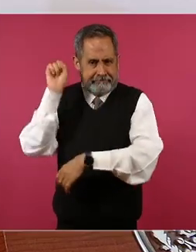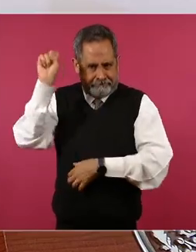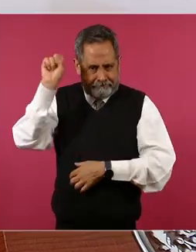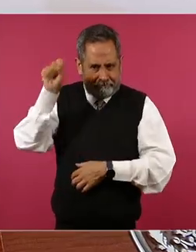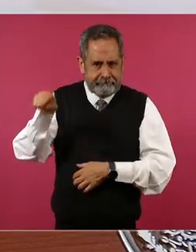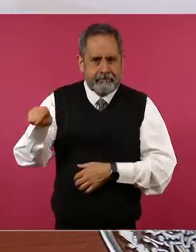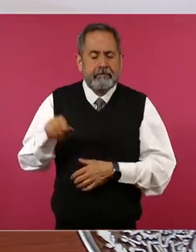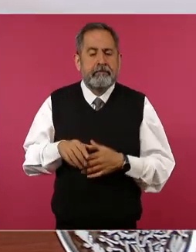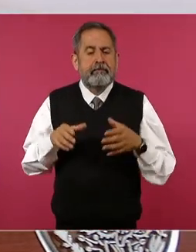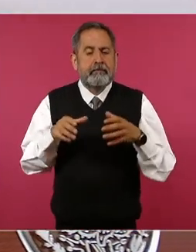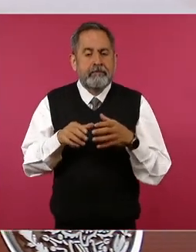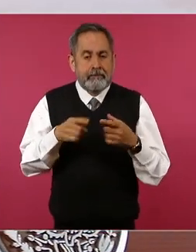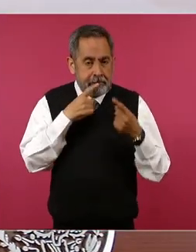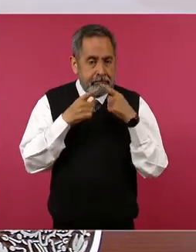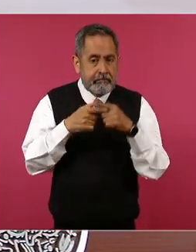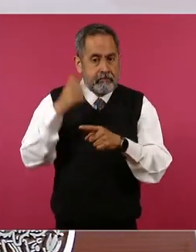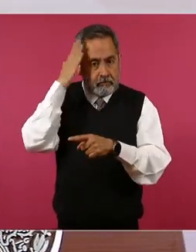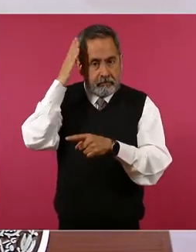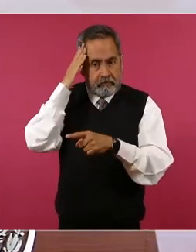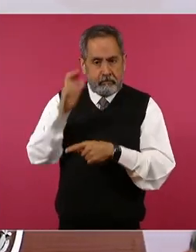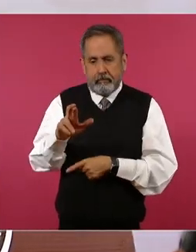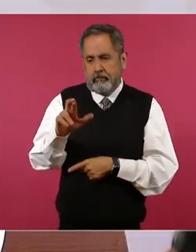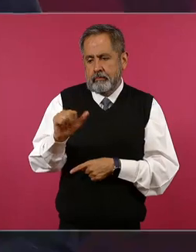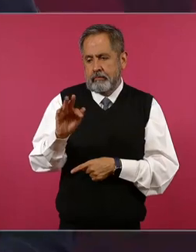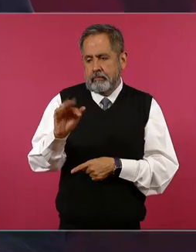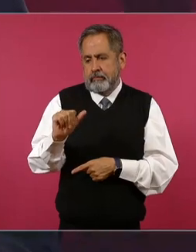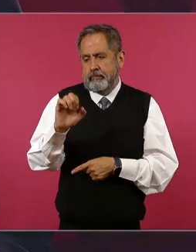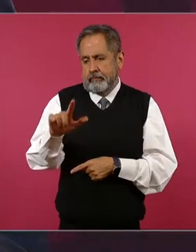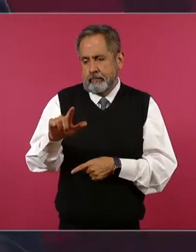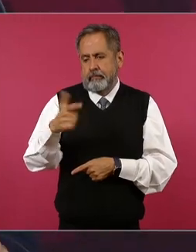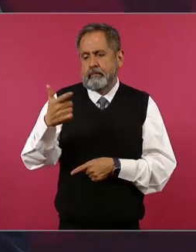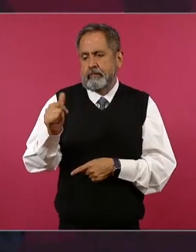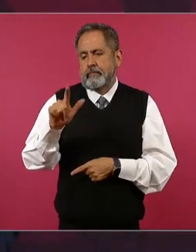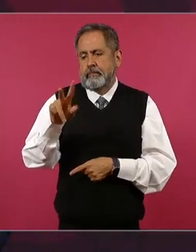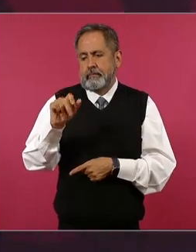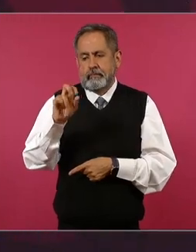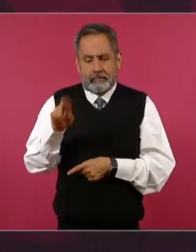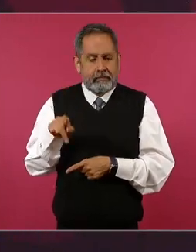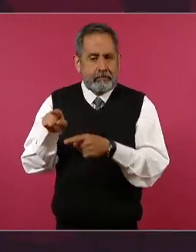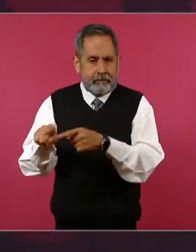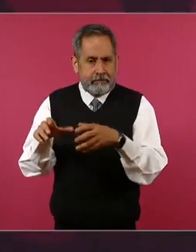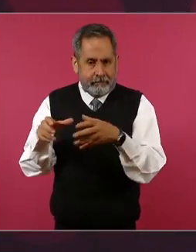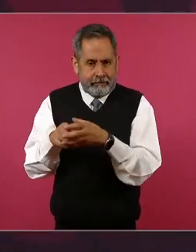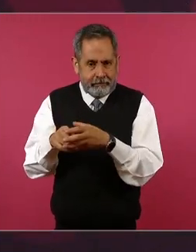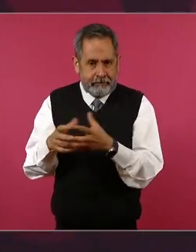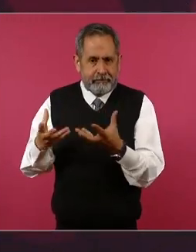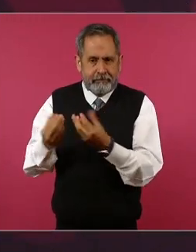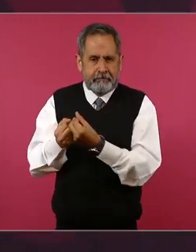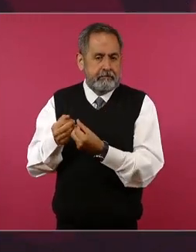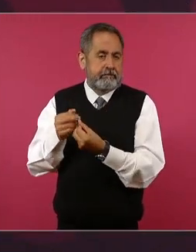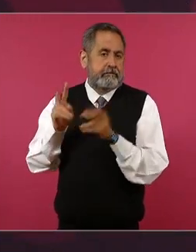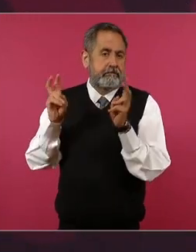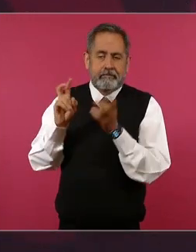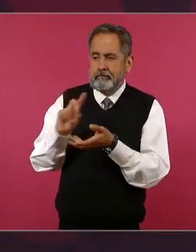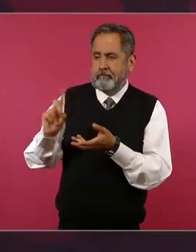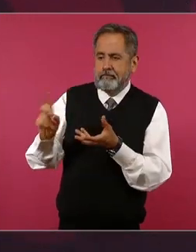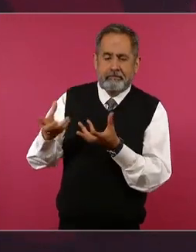y era dirigente Rafael Galván en la corriente democrática